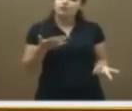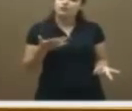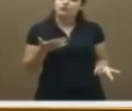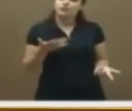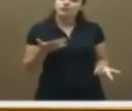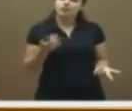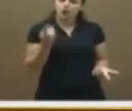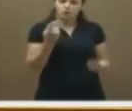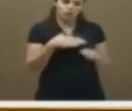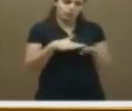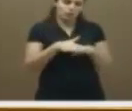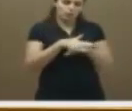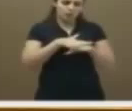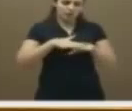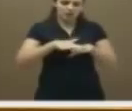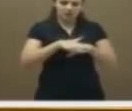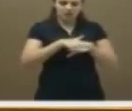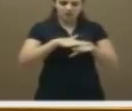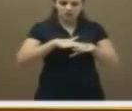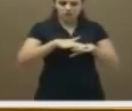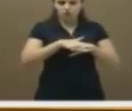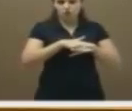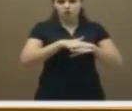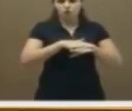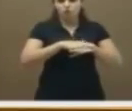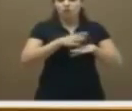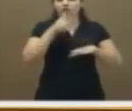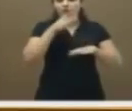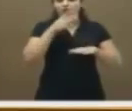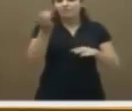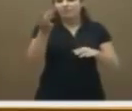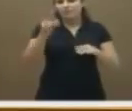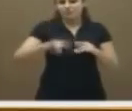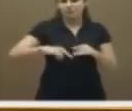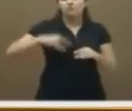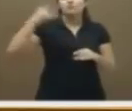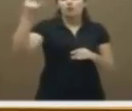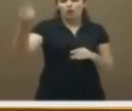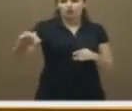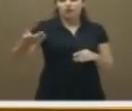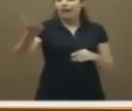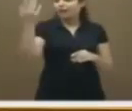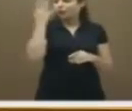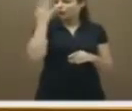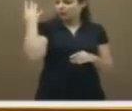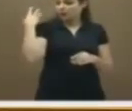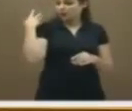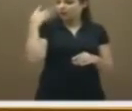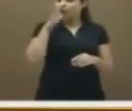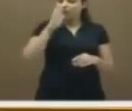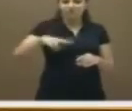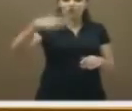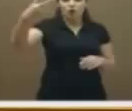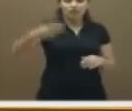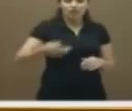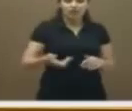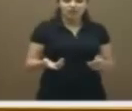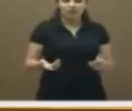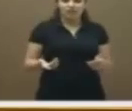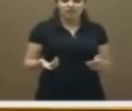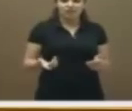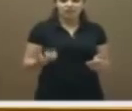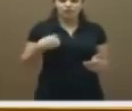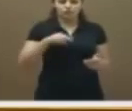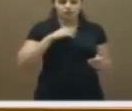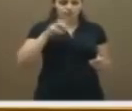un Gobierno que tiene el doble de deuda del que se dejó hace cuatro años? Si nos hemos encontrado